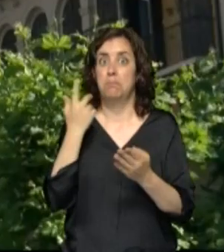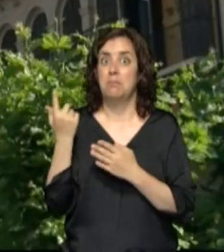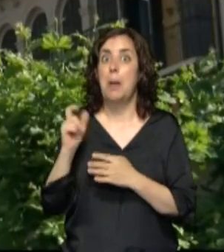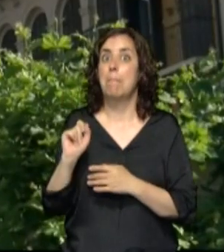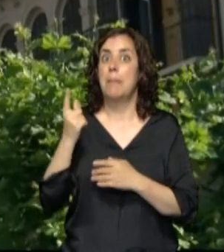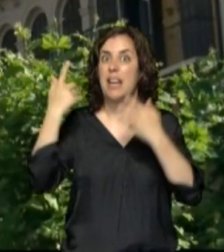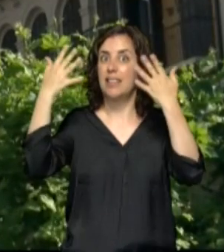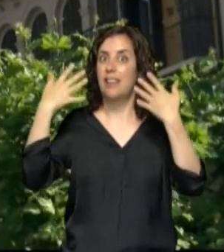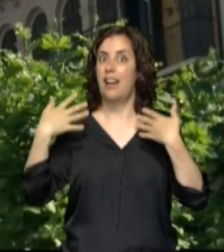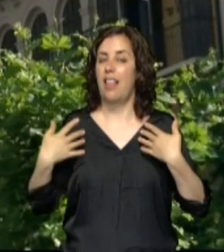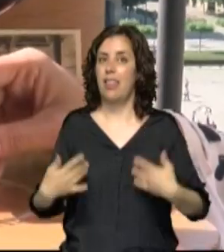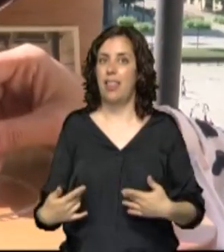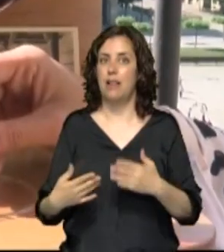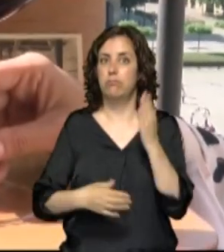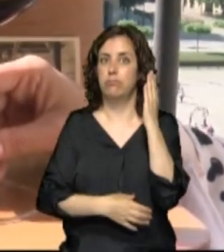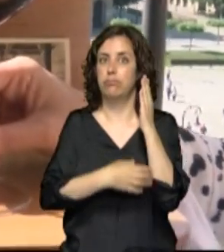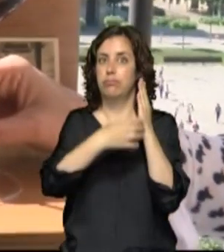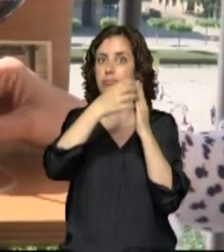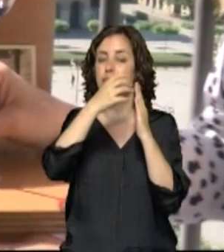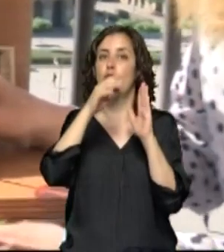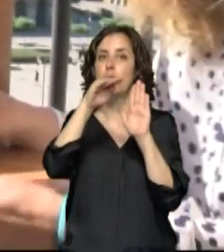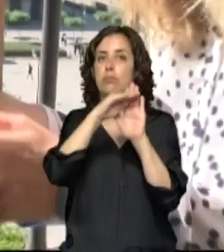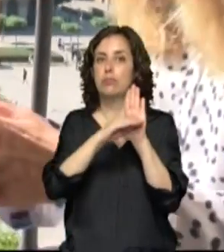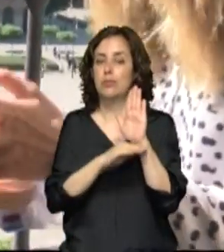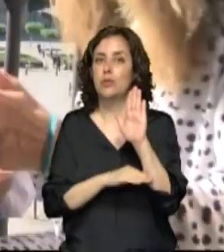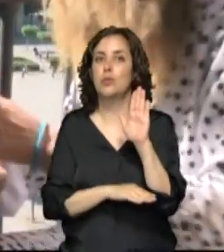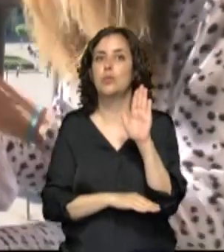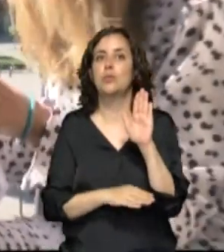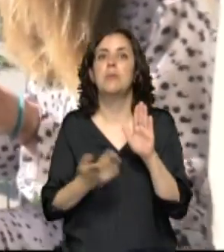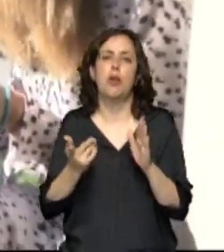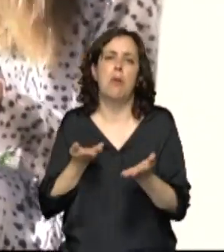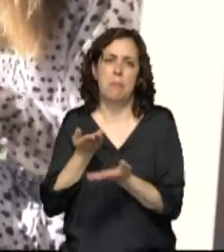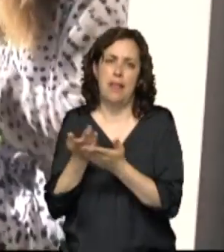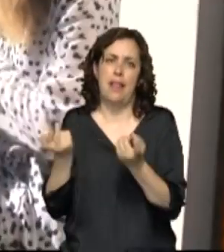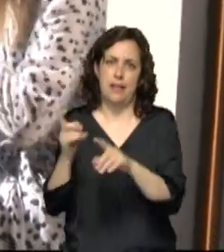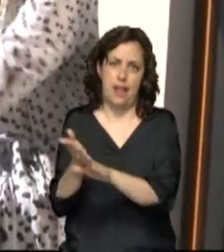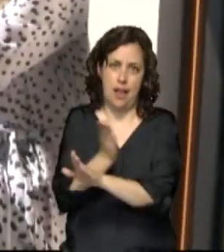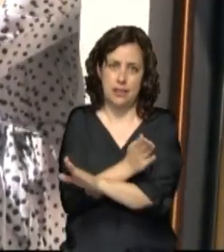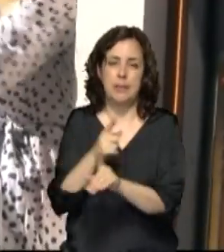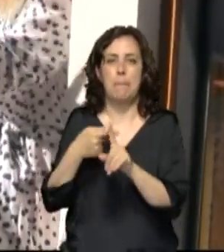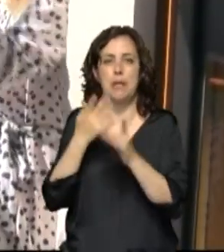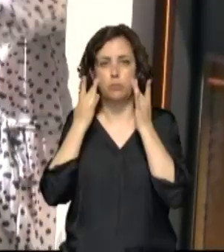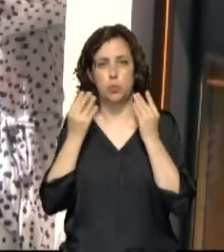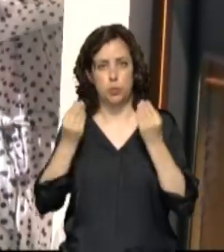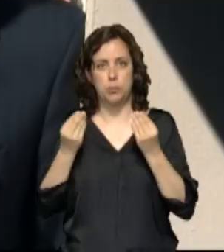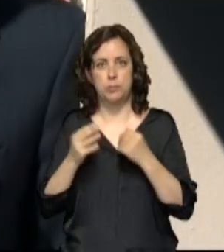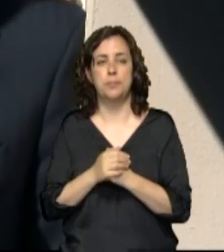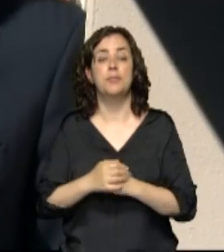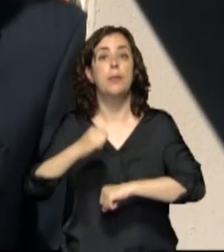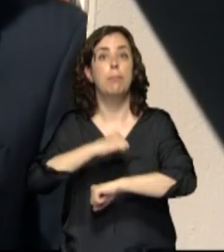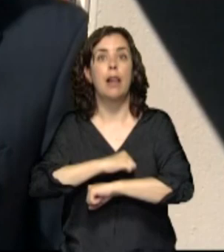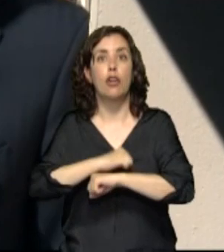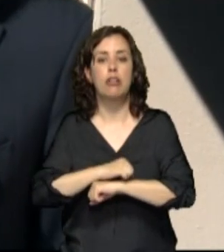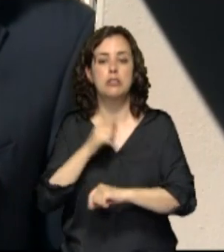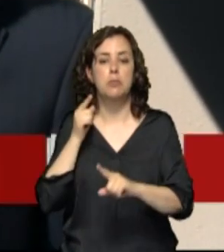mundo. 15 balcones disponibles donde, previa cita, saborear un menú de lujo y con todas las medidas de higiene. Los balcones se van a convertir en mesas de dos para que